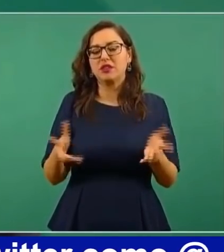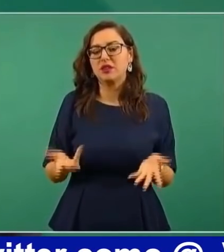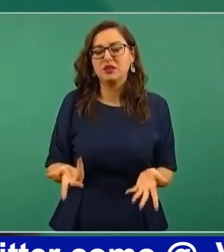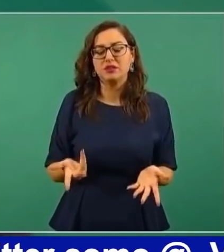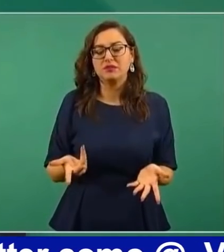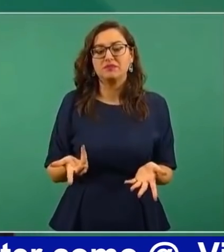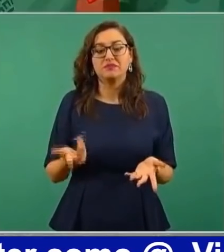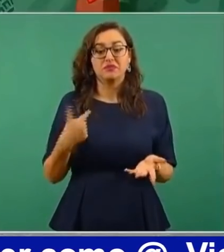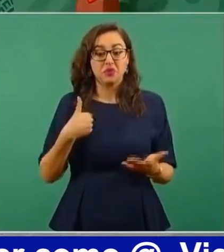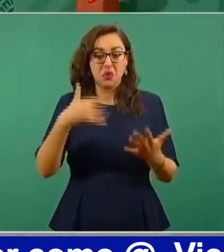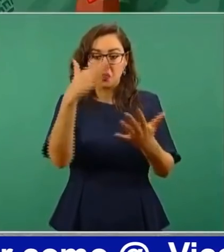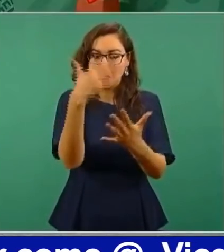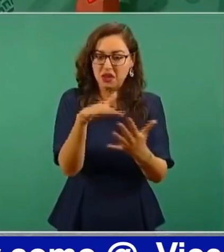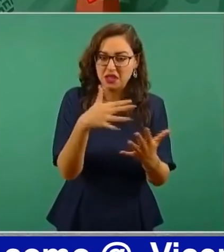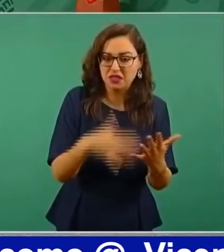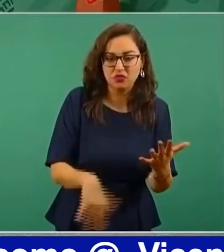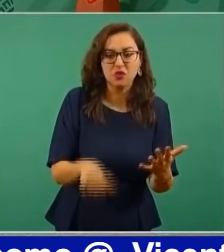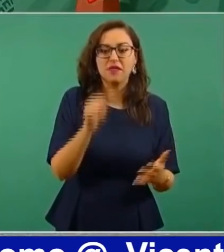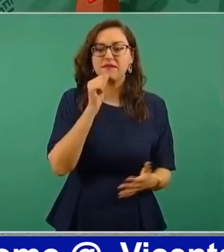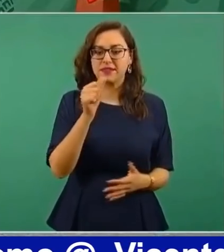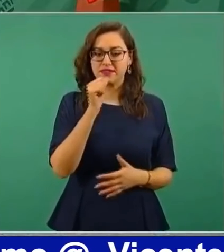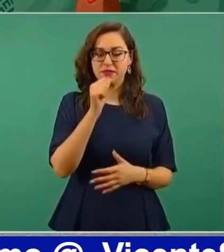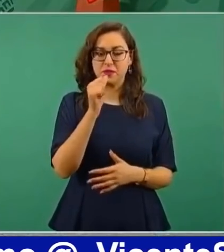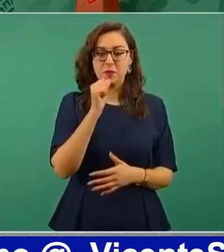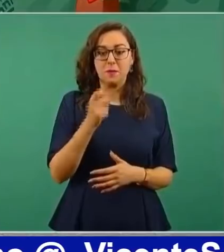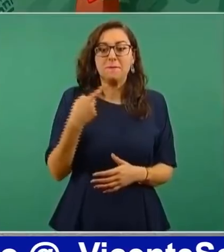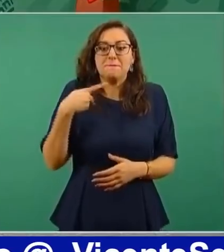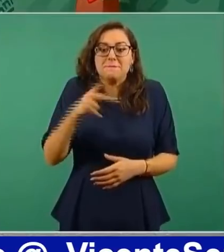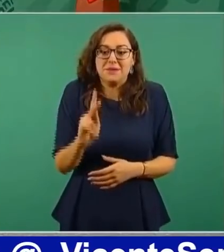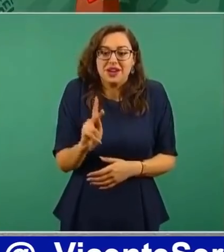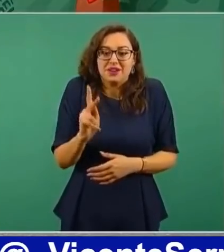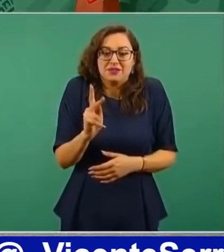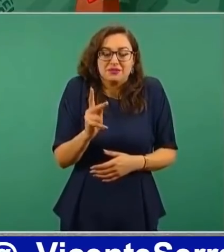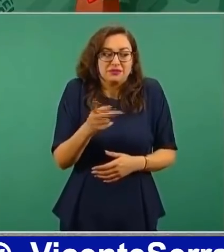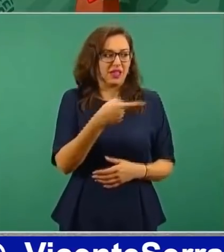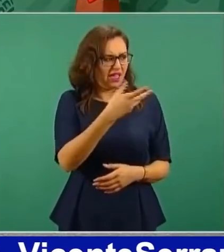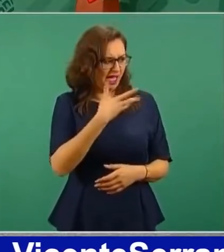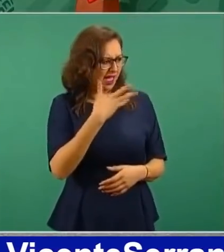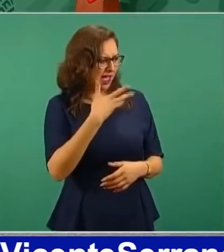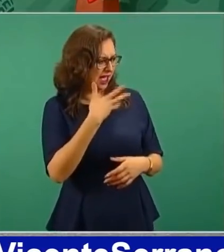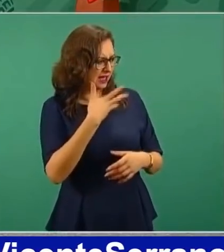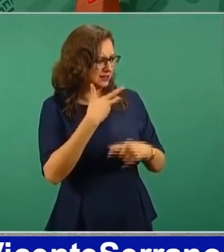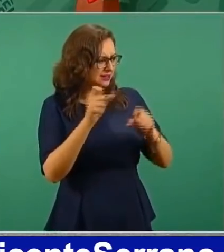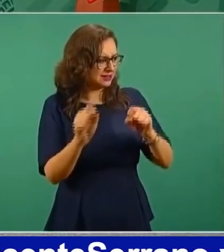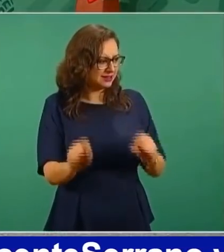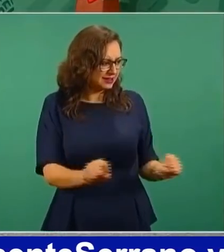que no he leído la nota, pero en primera plana, ¿no lo tienes ahí?